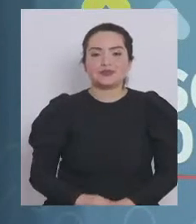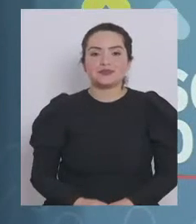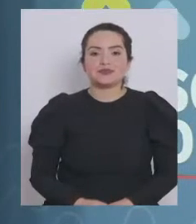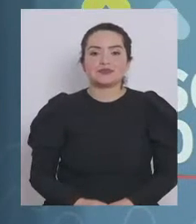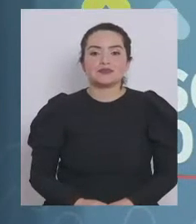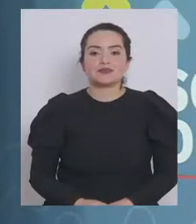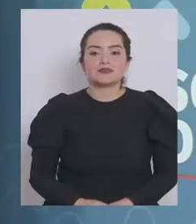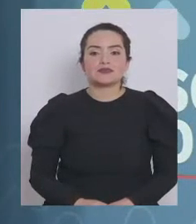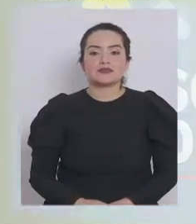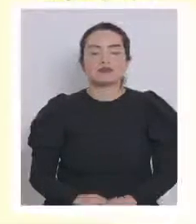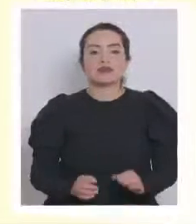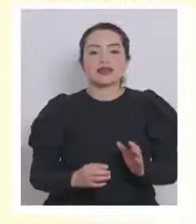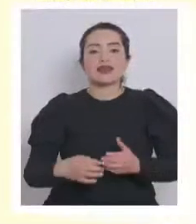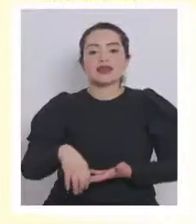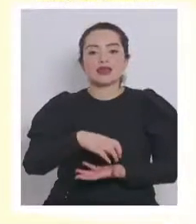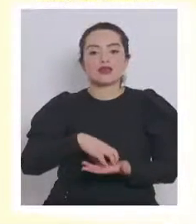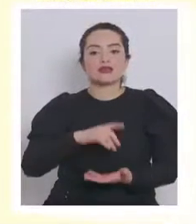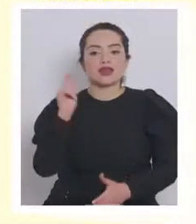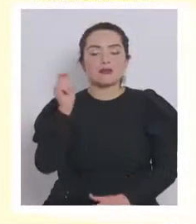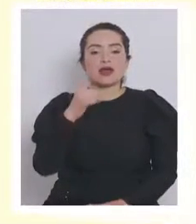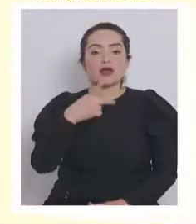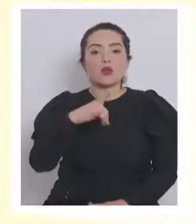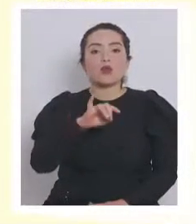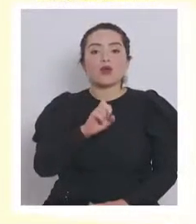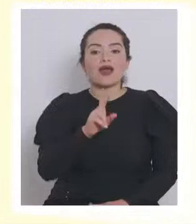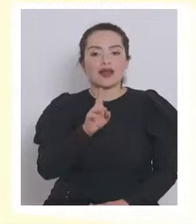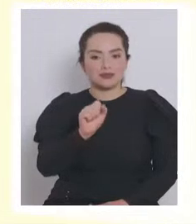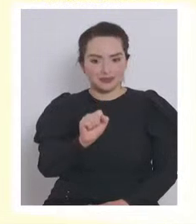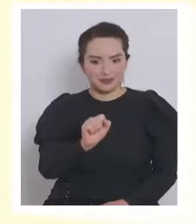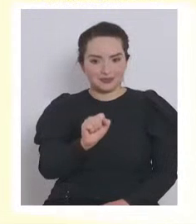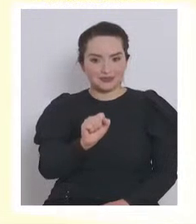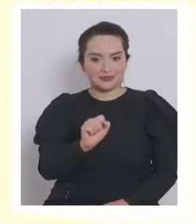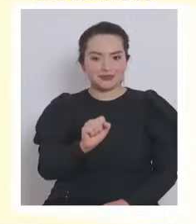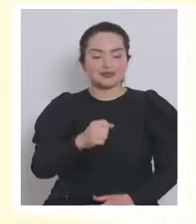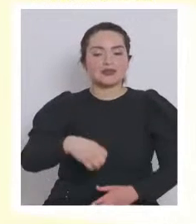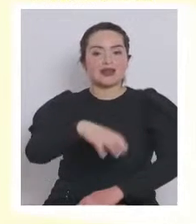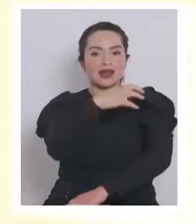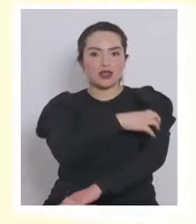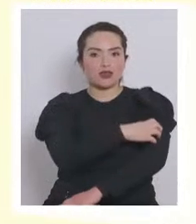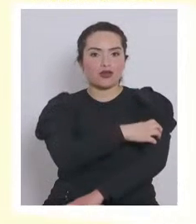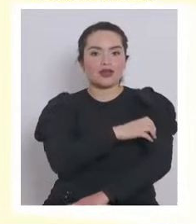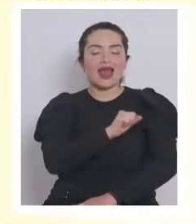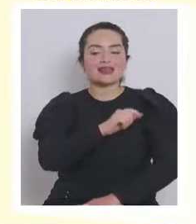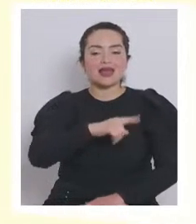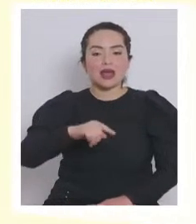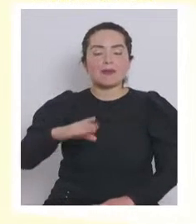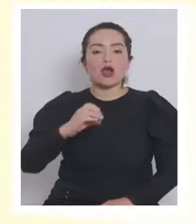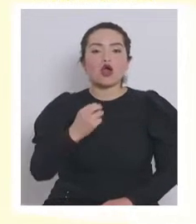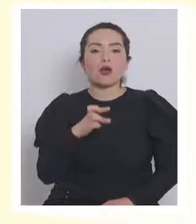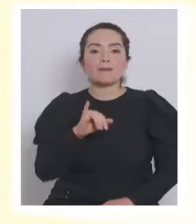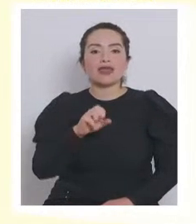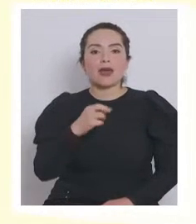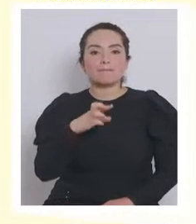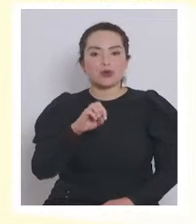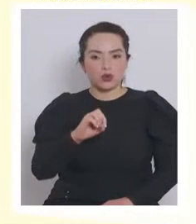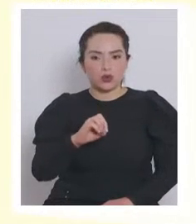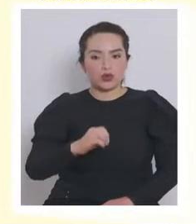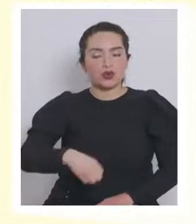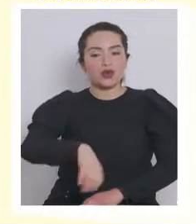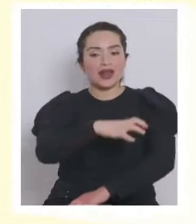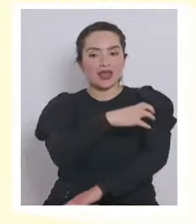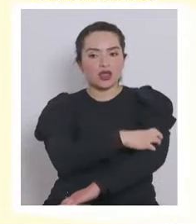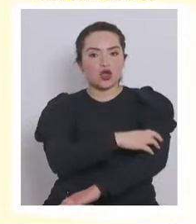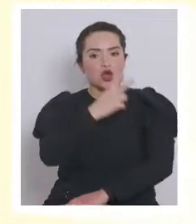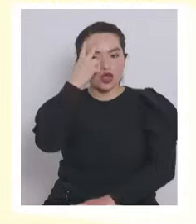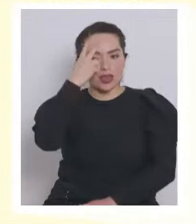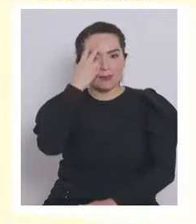En la región de Tarapacá, Huara. En la región de Atacama, Copiapó. En la región